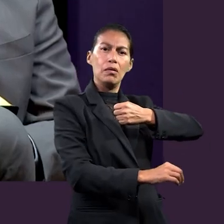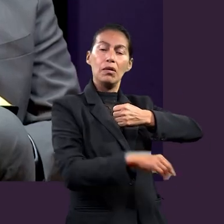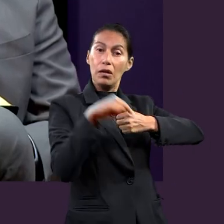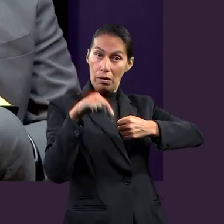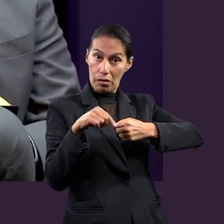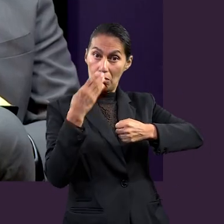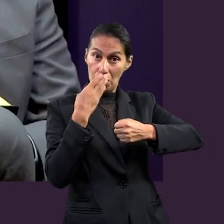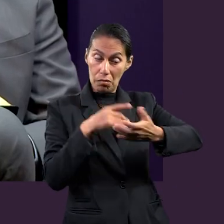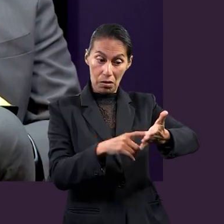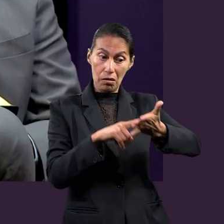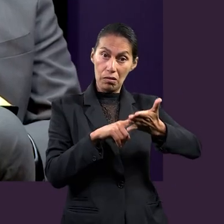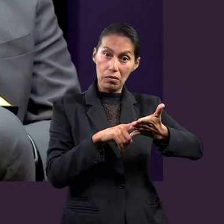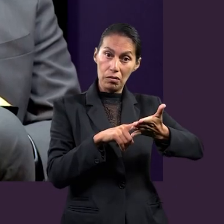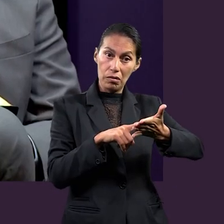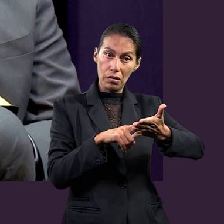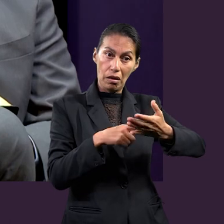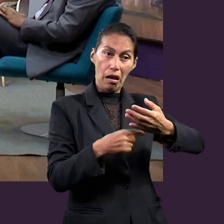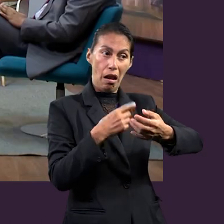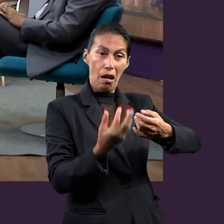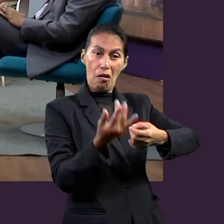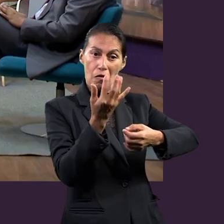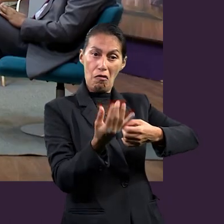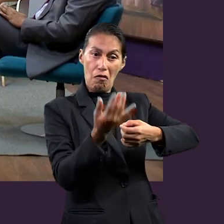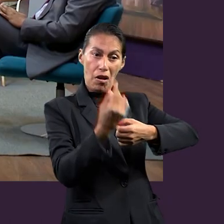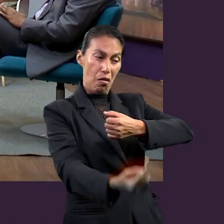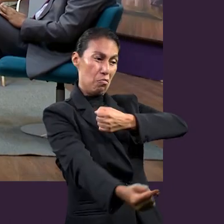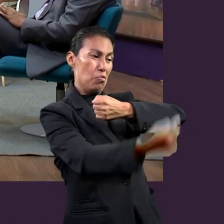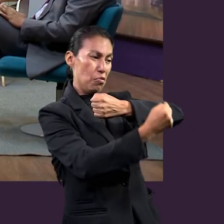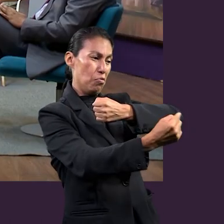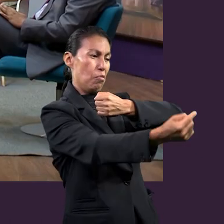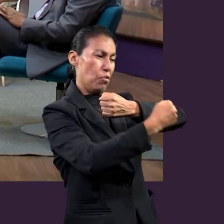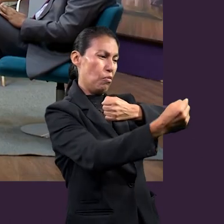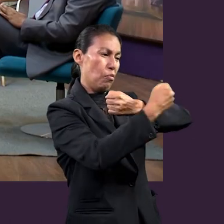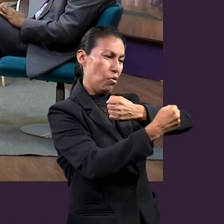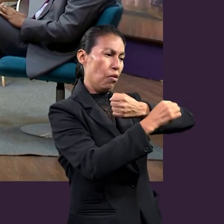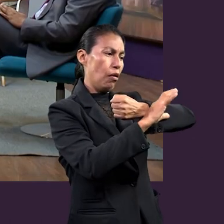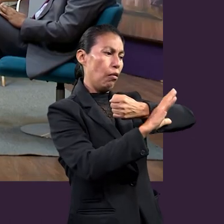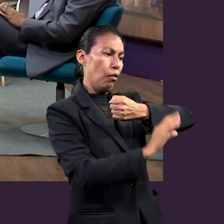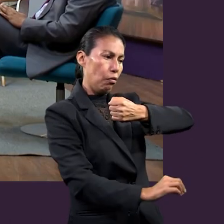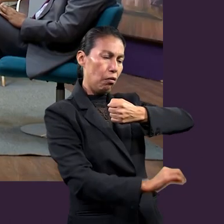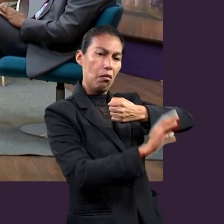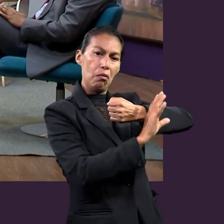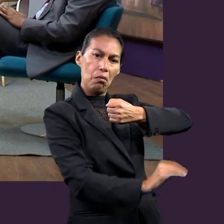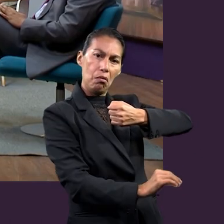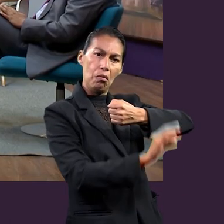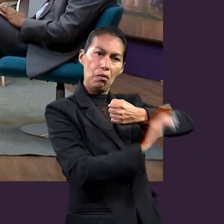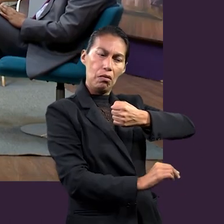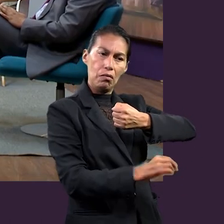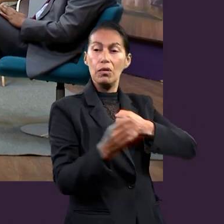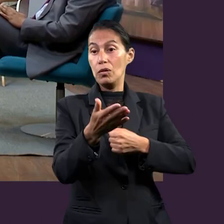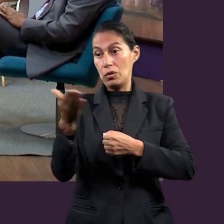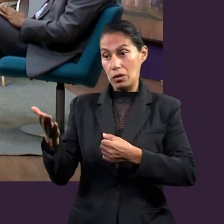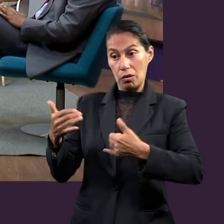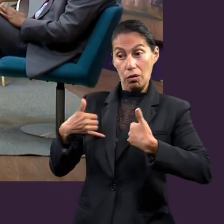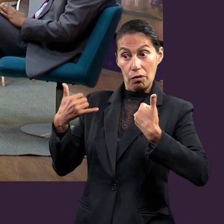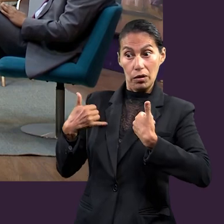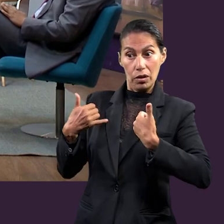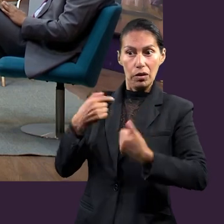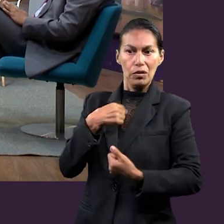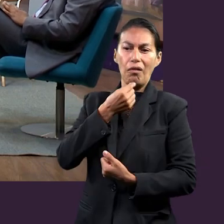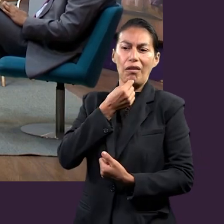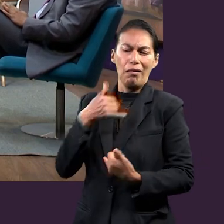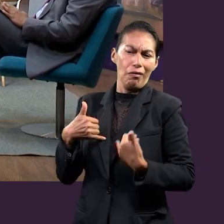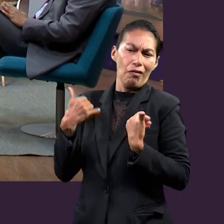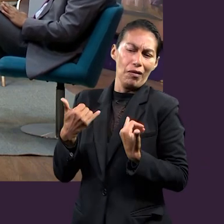apagar dardos encendidos. Y aquí está hablando de dardos peligrosos. Vienen con lumbre. Ok, muchachos,